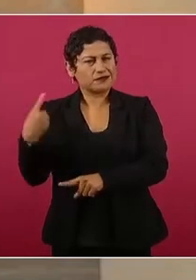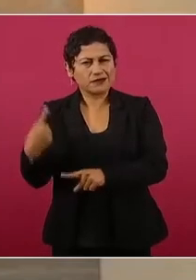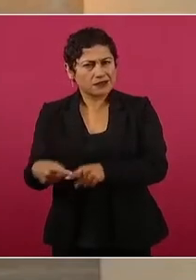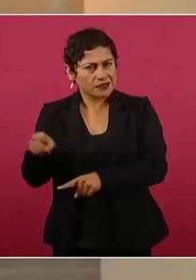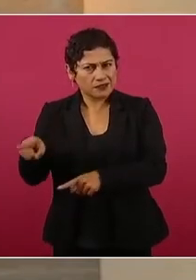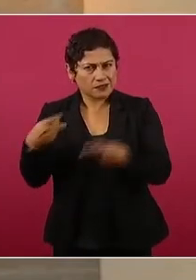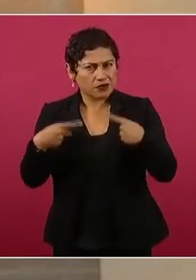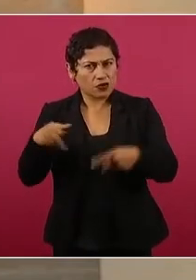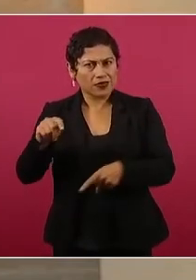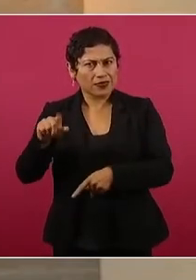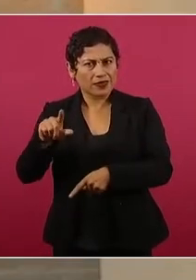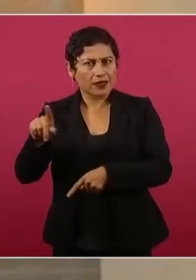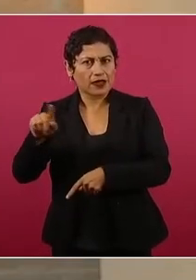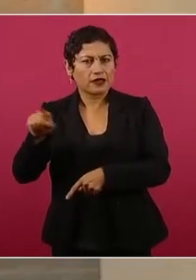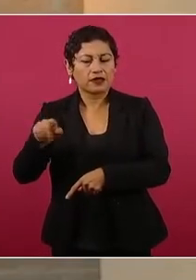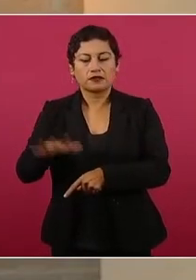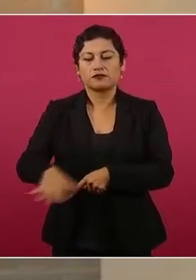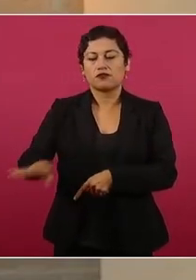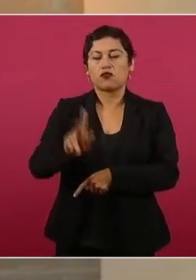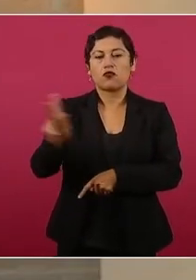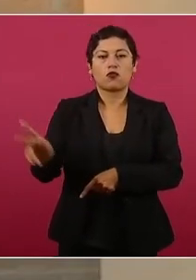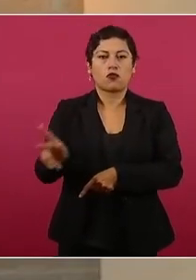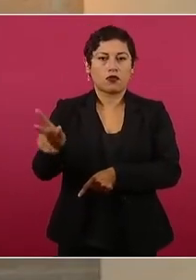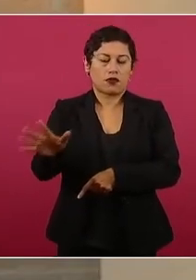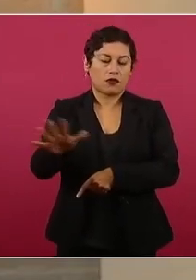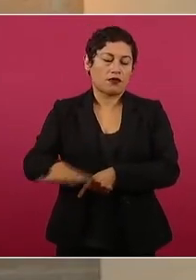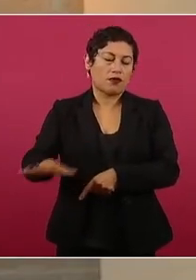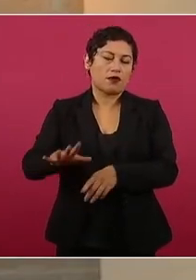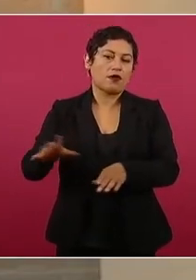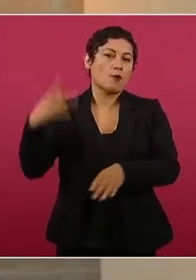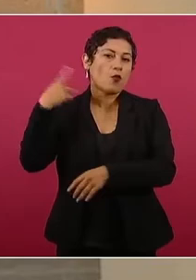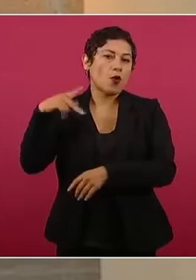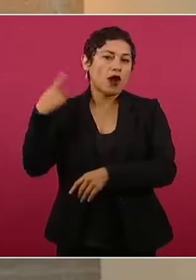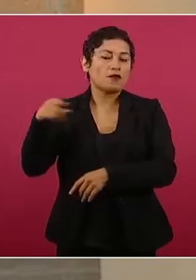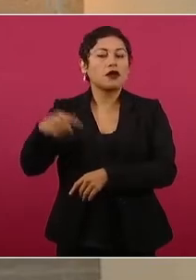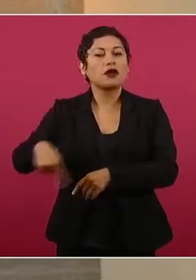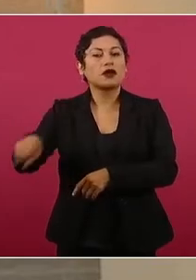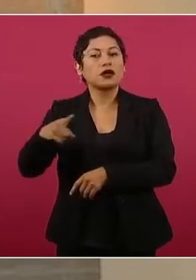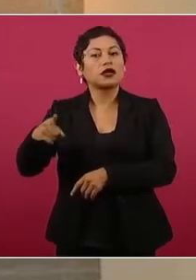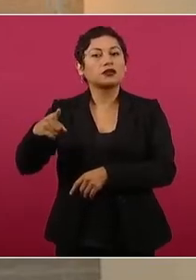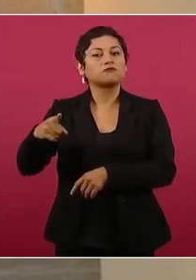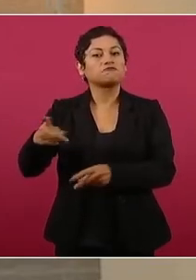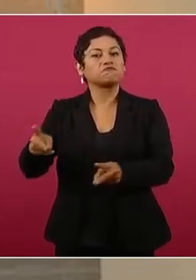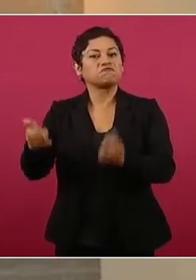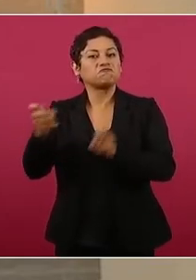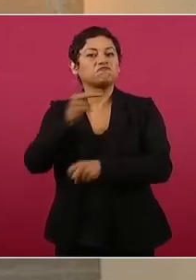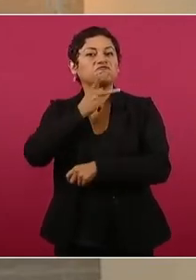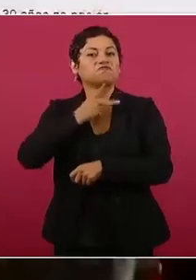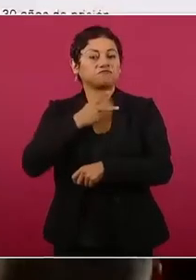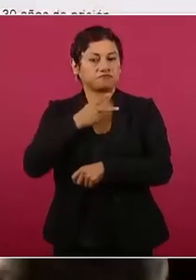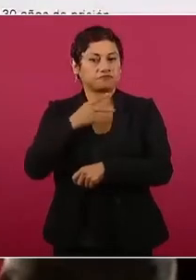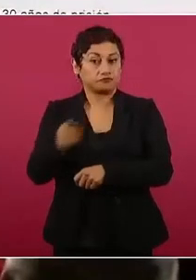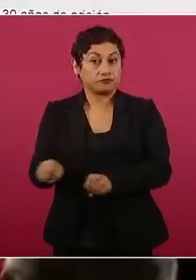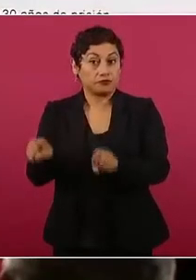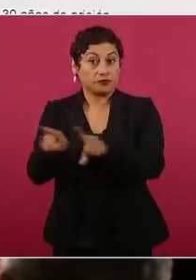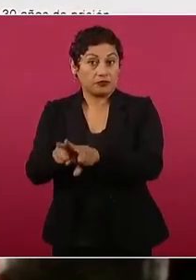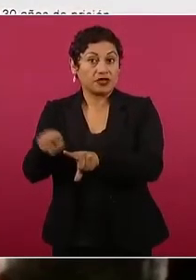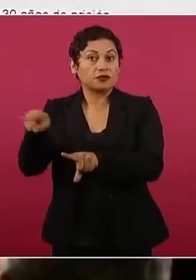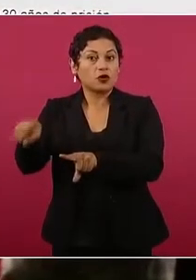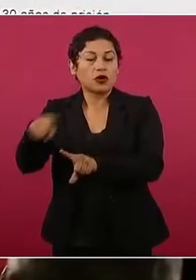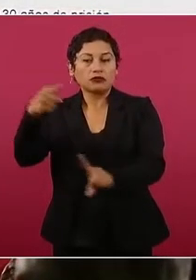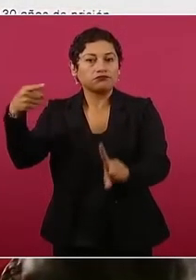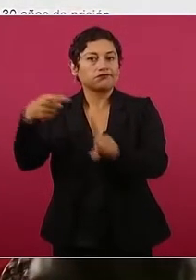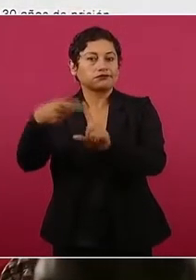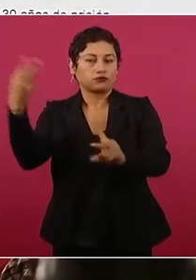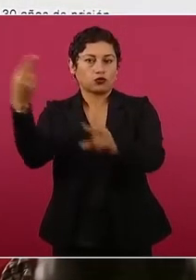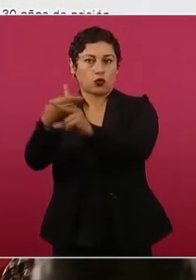de la zona de Puebla. Entonces, no solamente es el tema del homicidio, sino también su actividad criminal